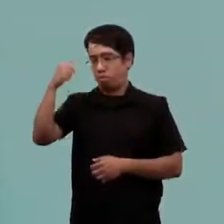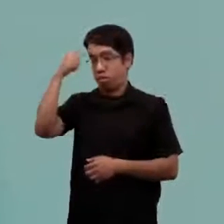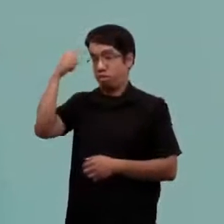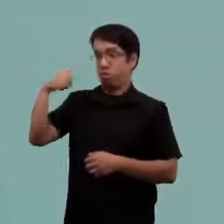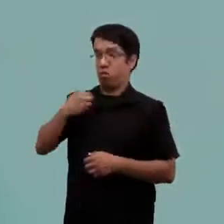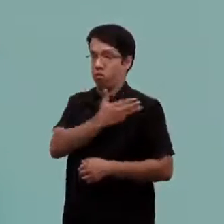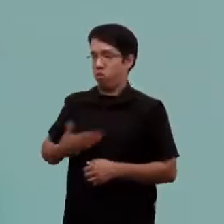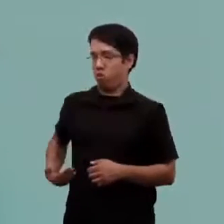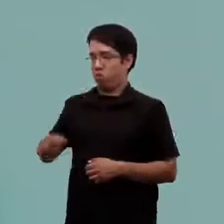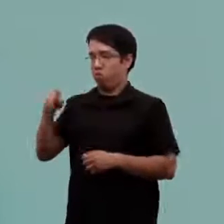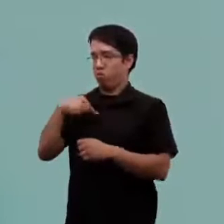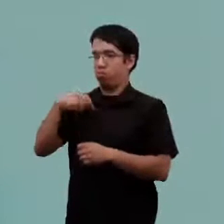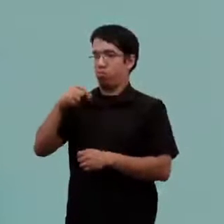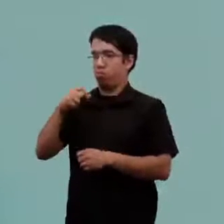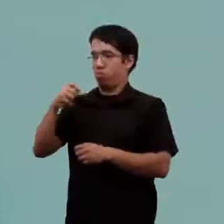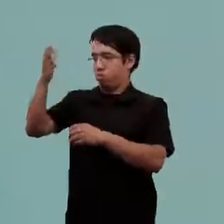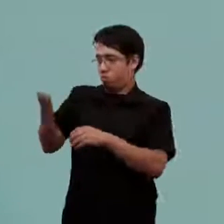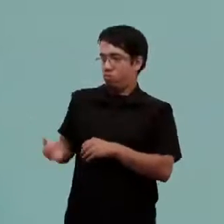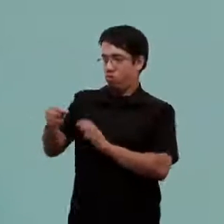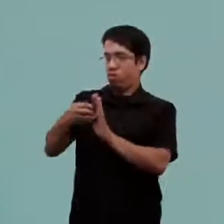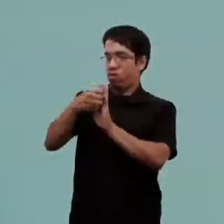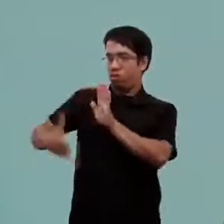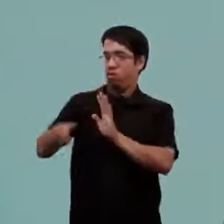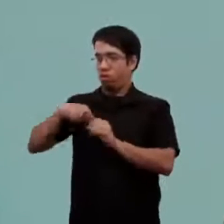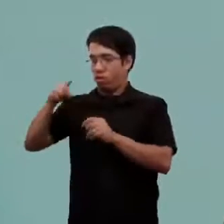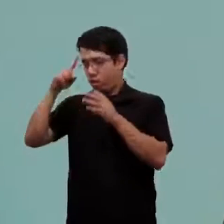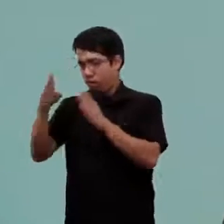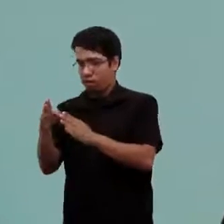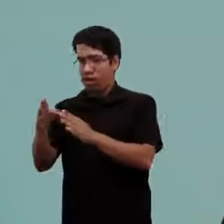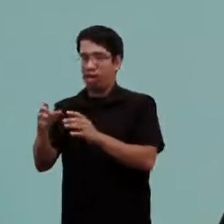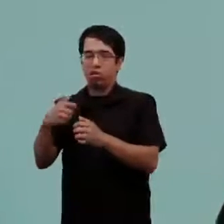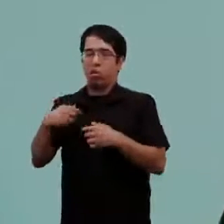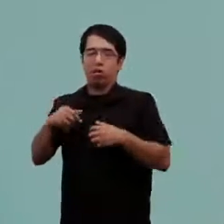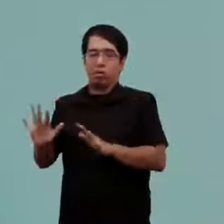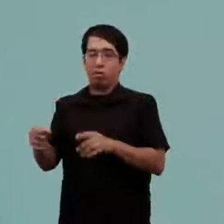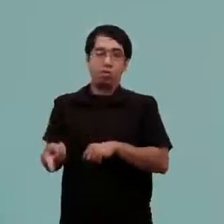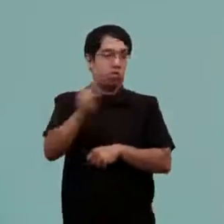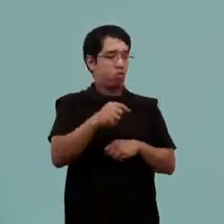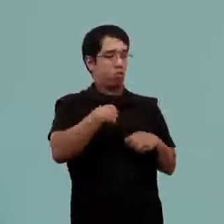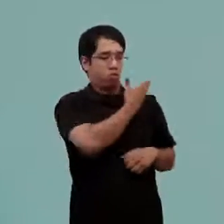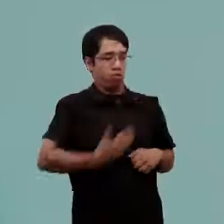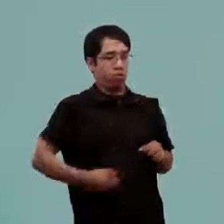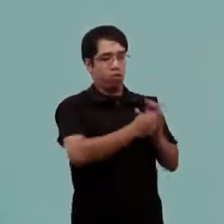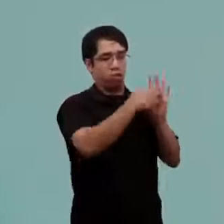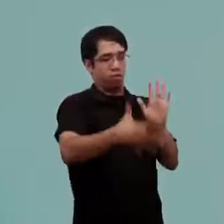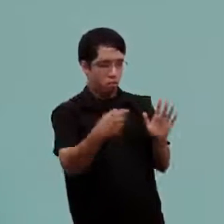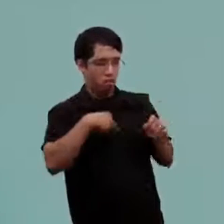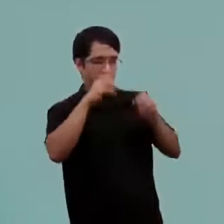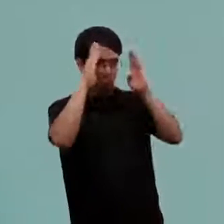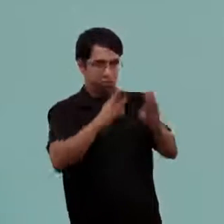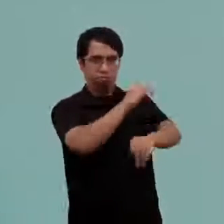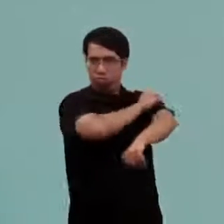asistencialista a un gobierno versus paradigma desde un enfoque de derechos. En ese sentido, sabemos también